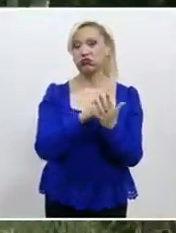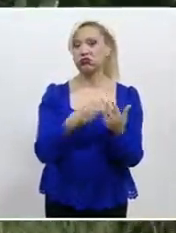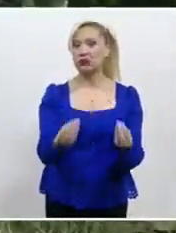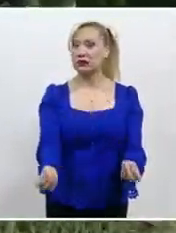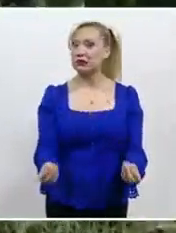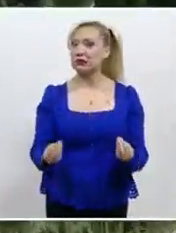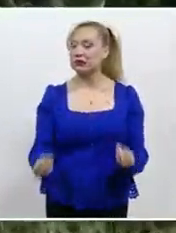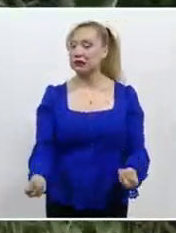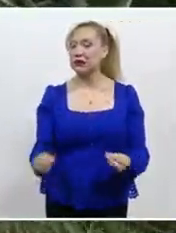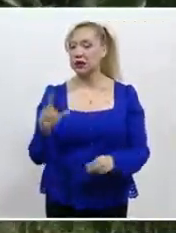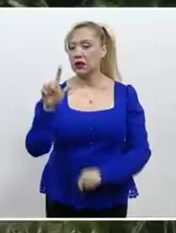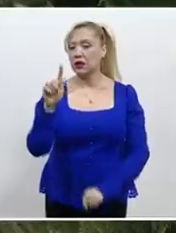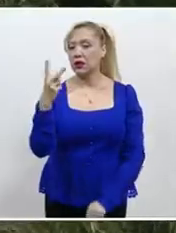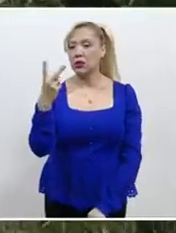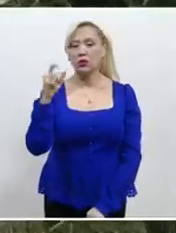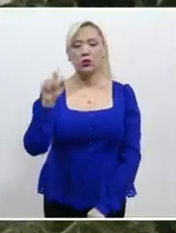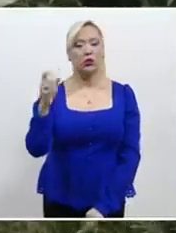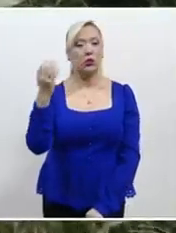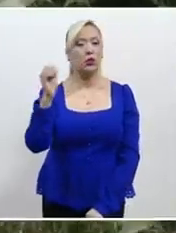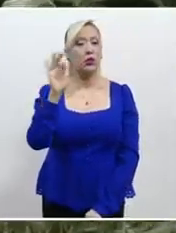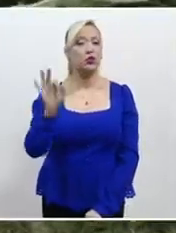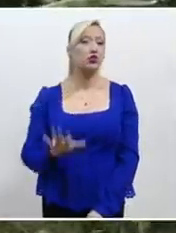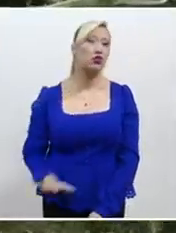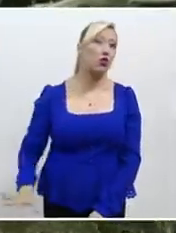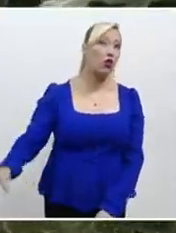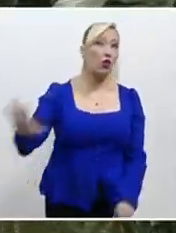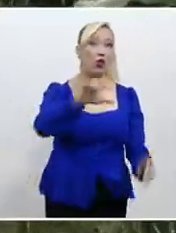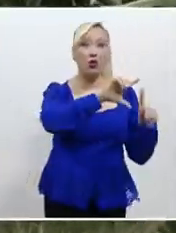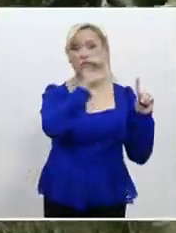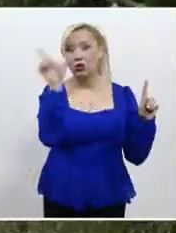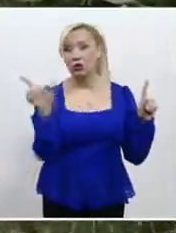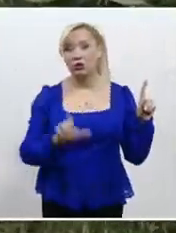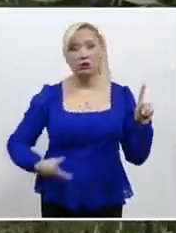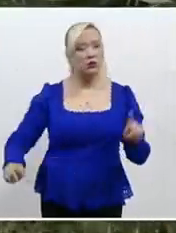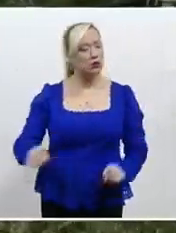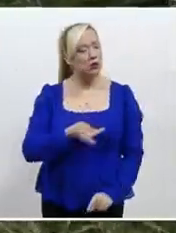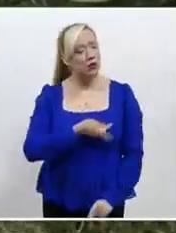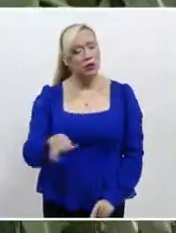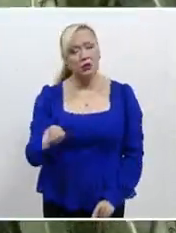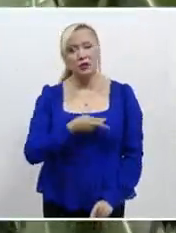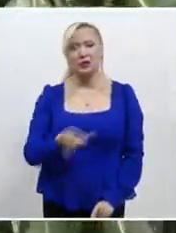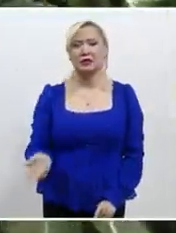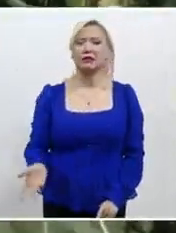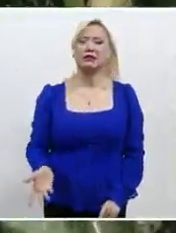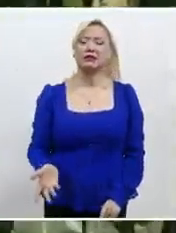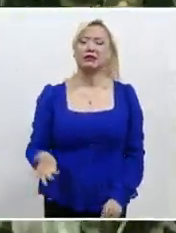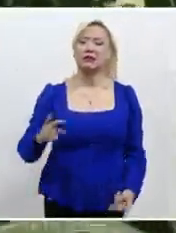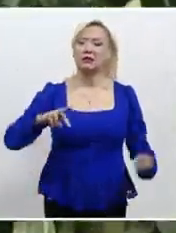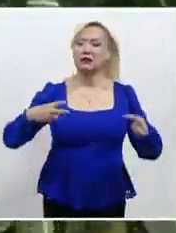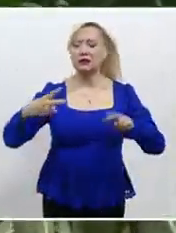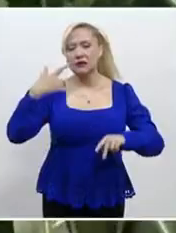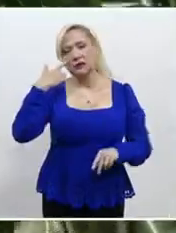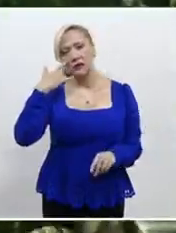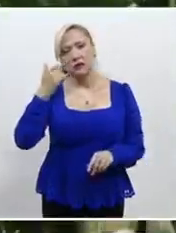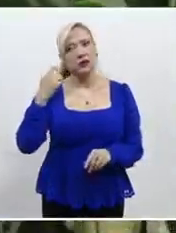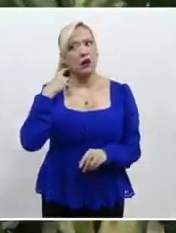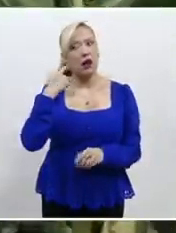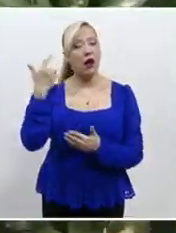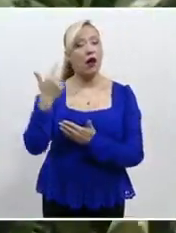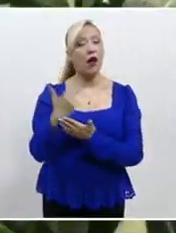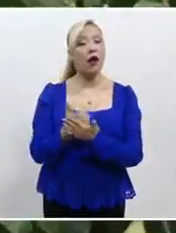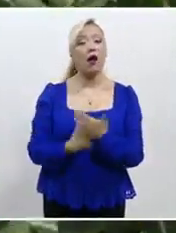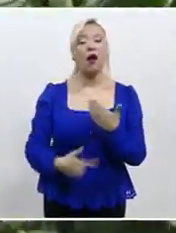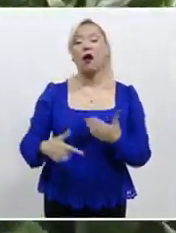decir, 72.9% en todo el territorio nacional. Este dato contrasta con las cifras oficiales que